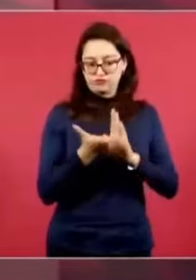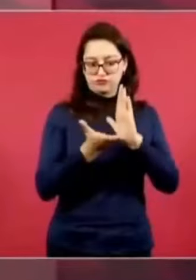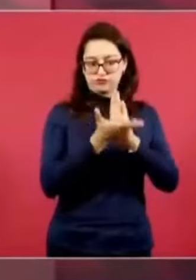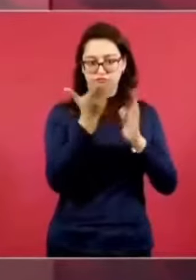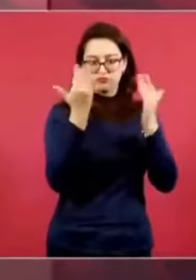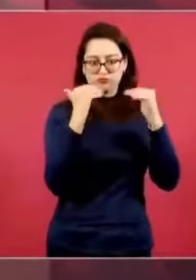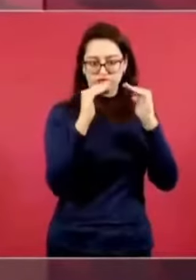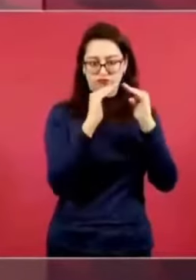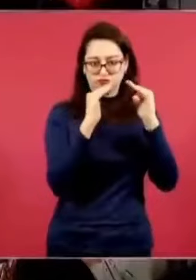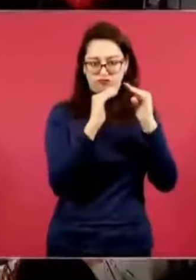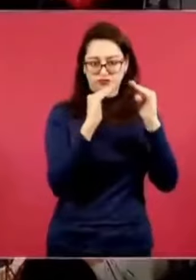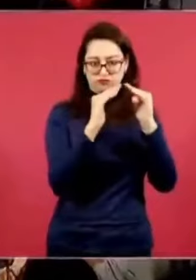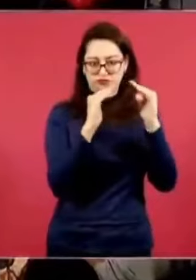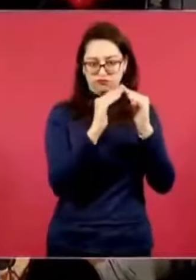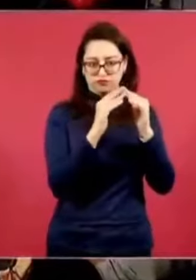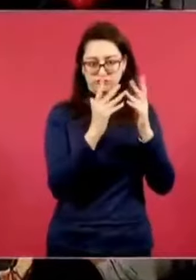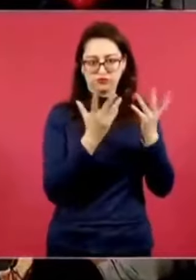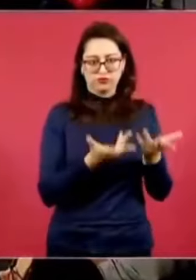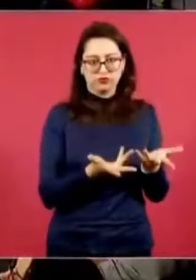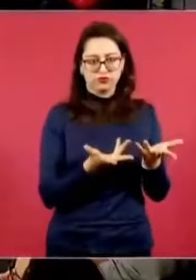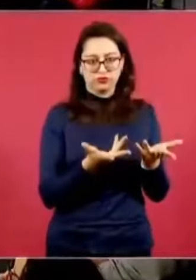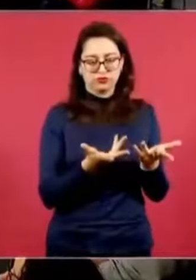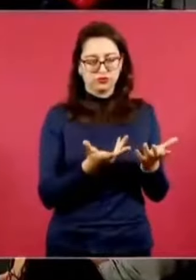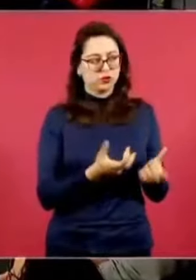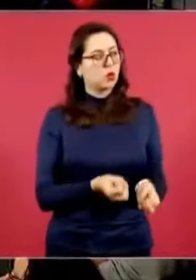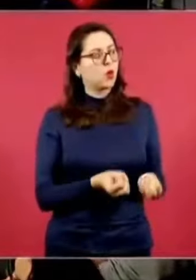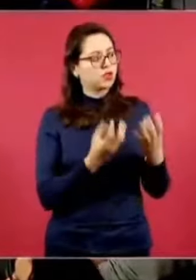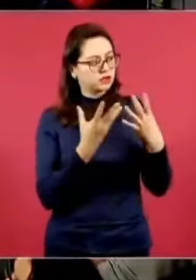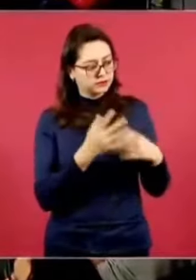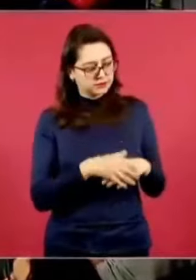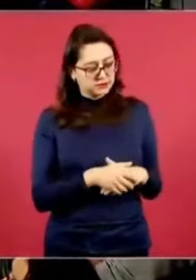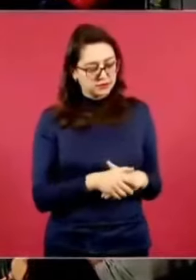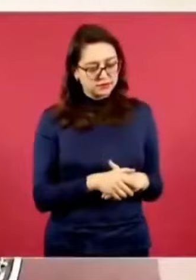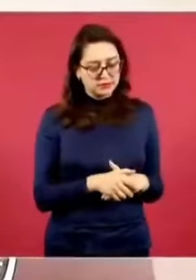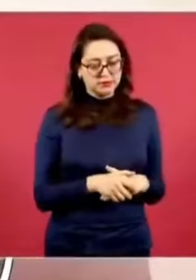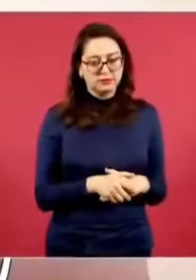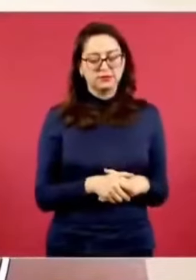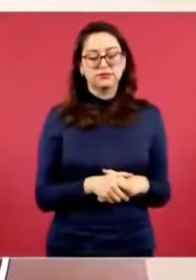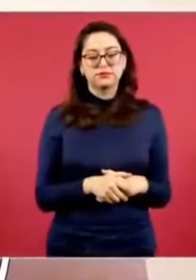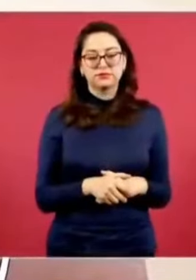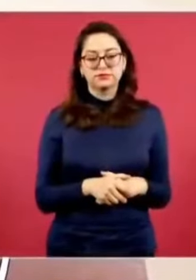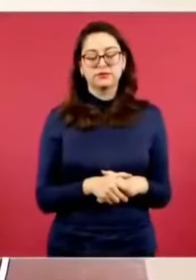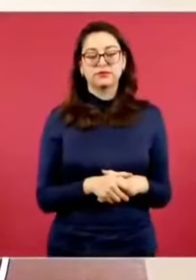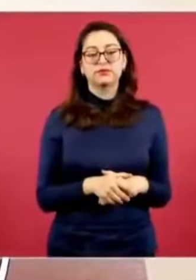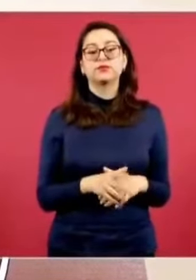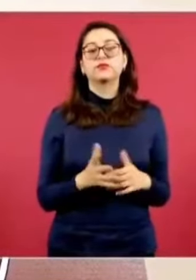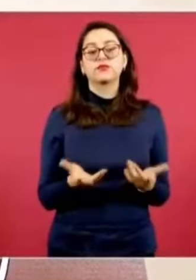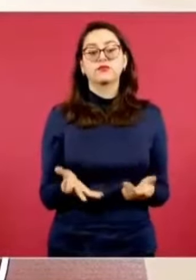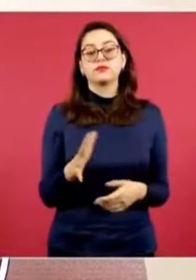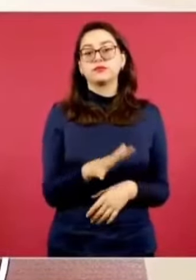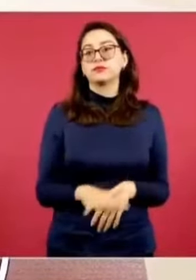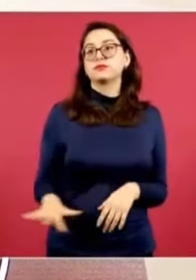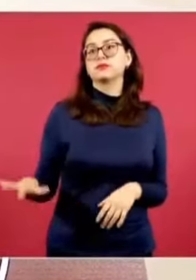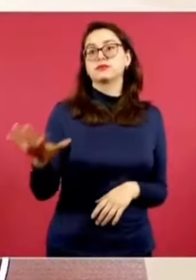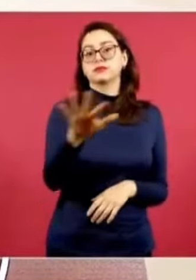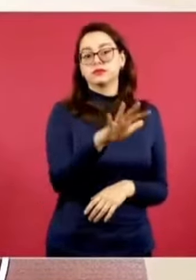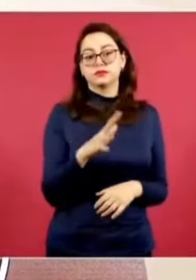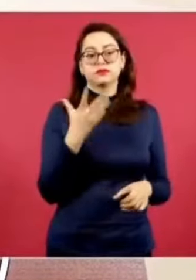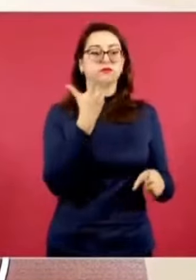y espacios urbanos,